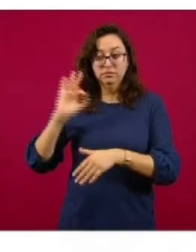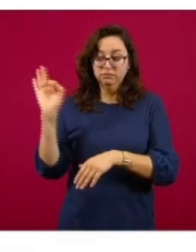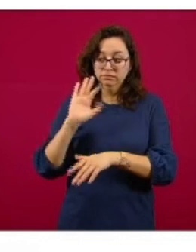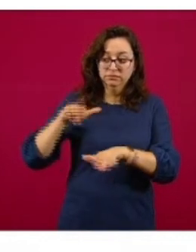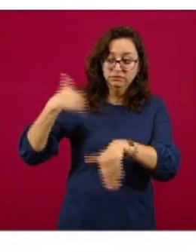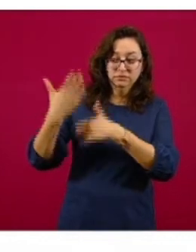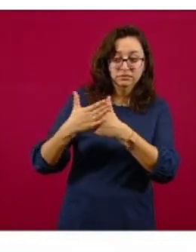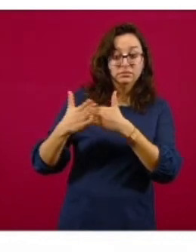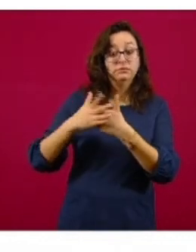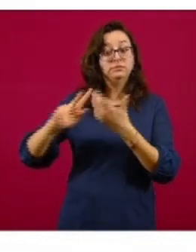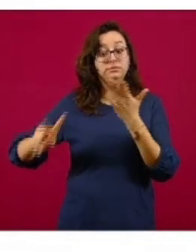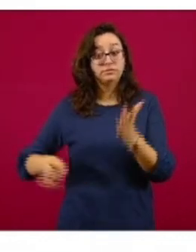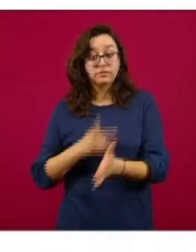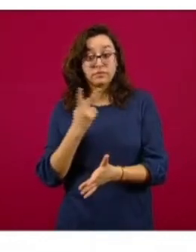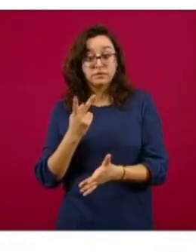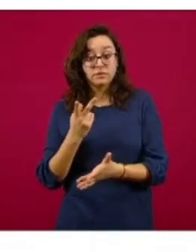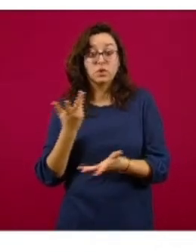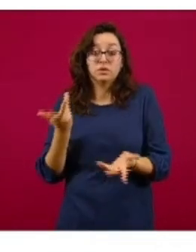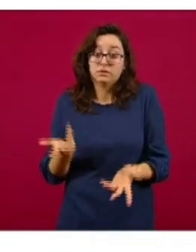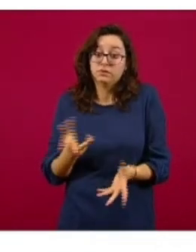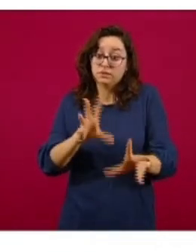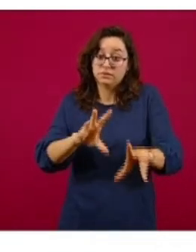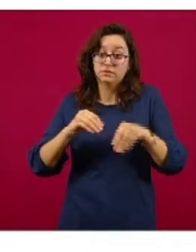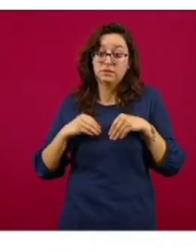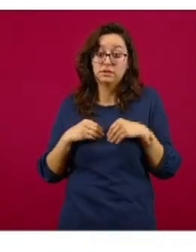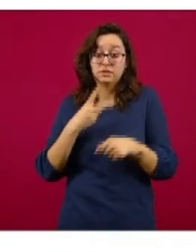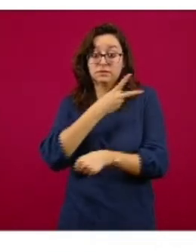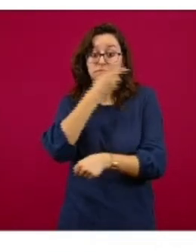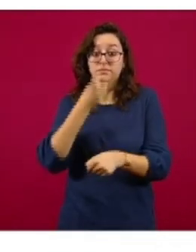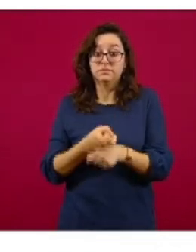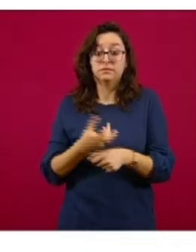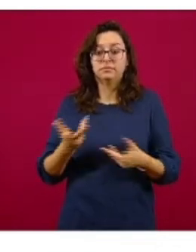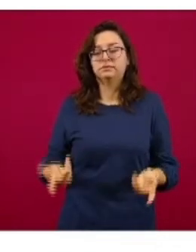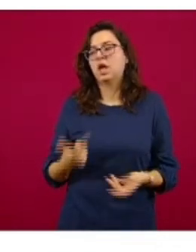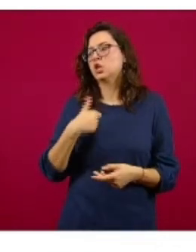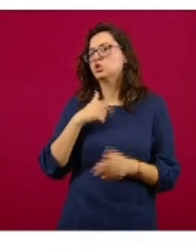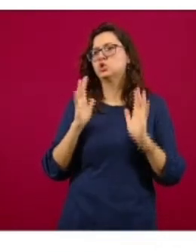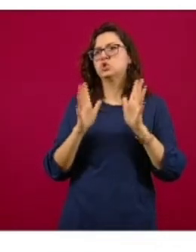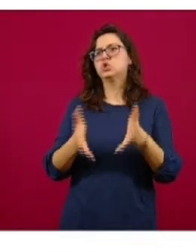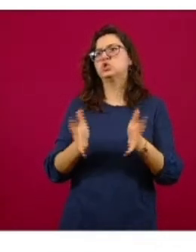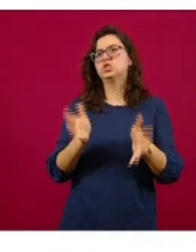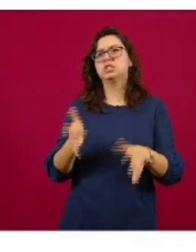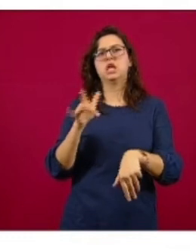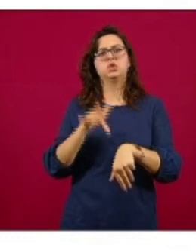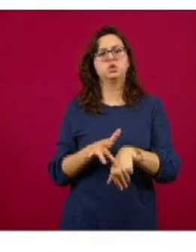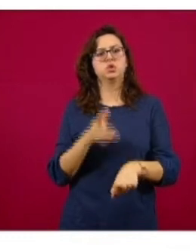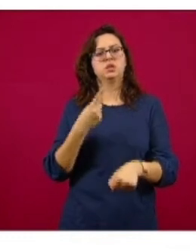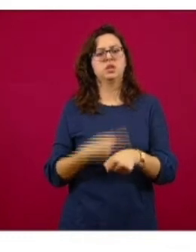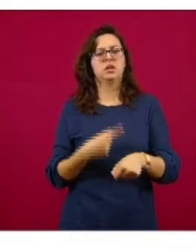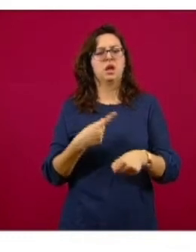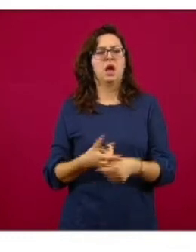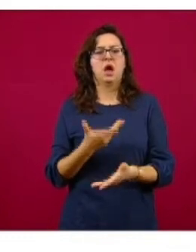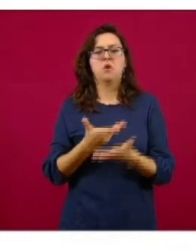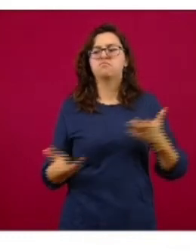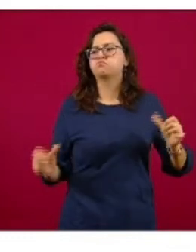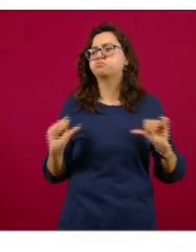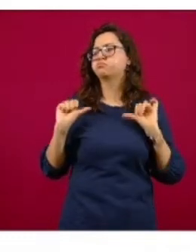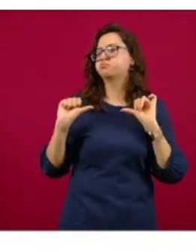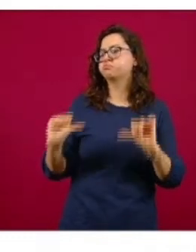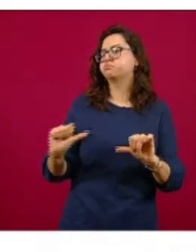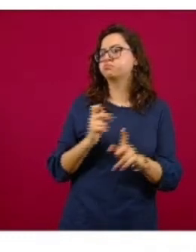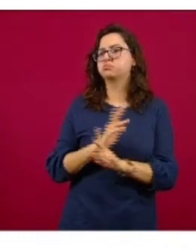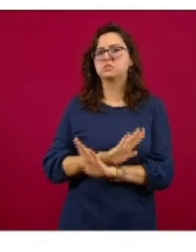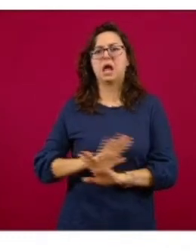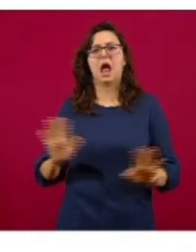reinfección. No está claro que pueda uno decir, bueno, yo ya tuve la enfermedad y tengo un pasaporte de